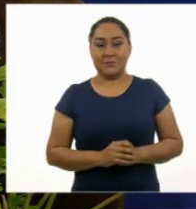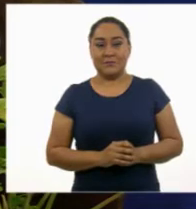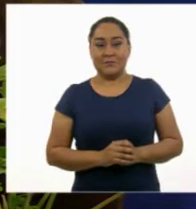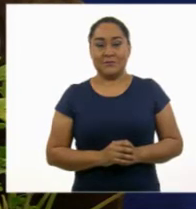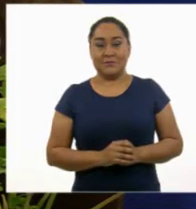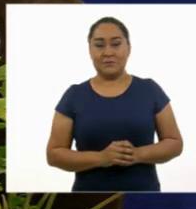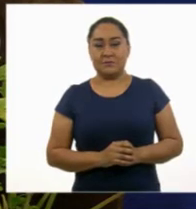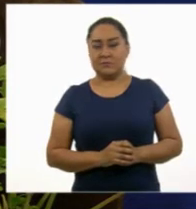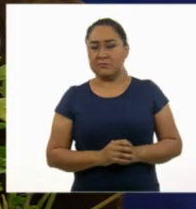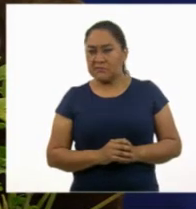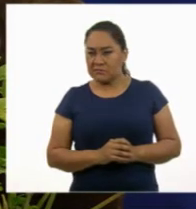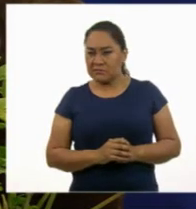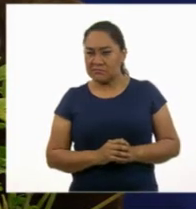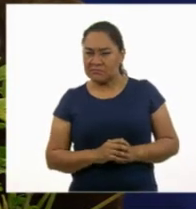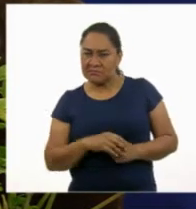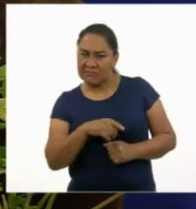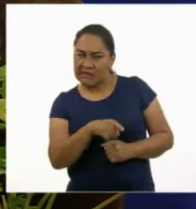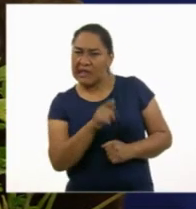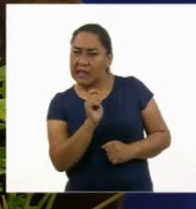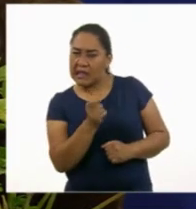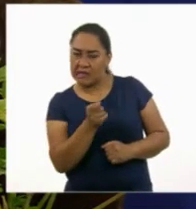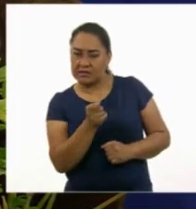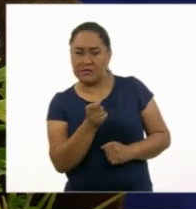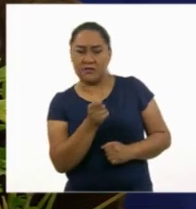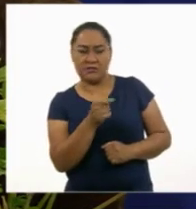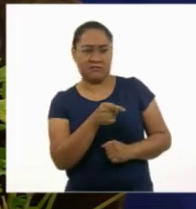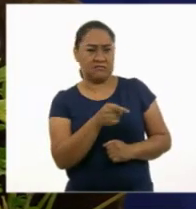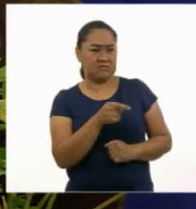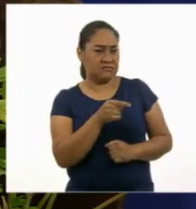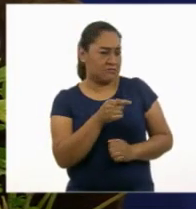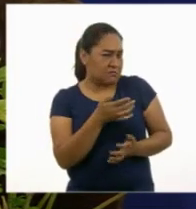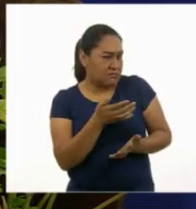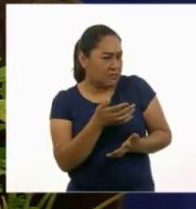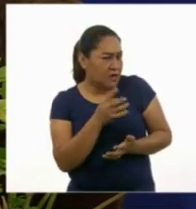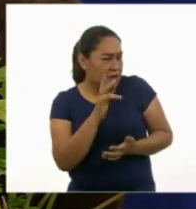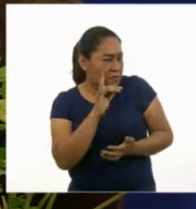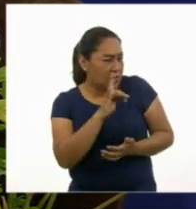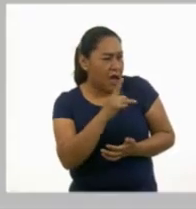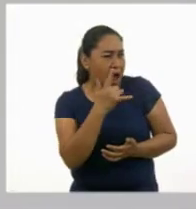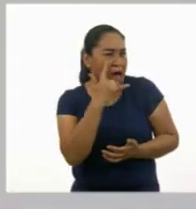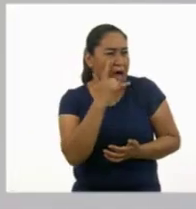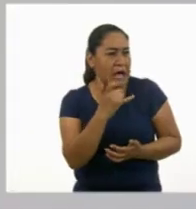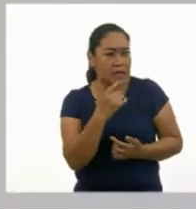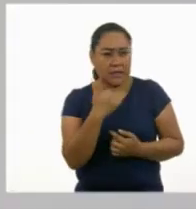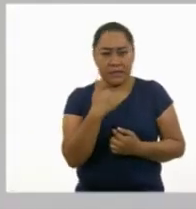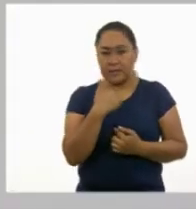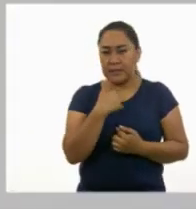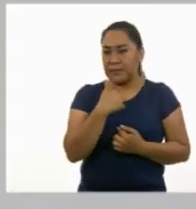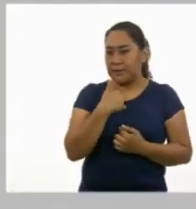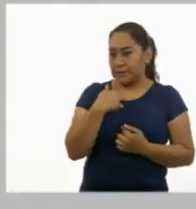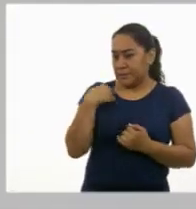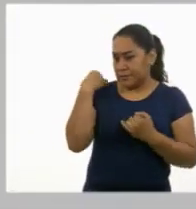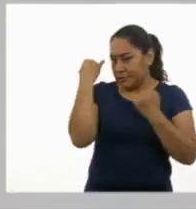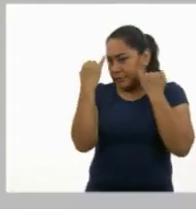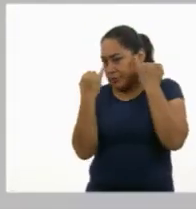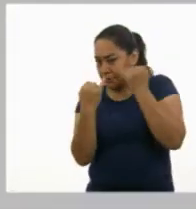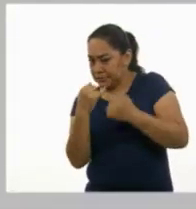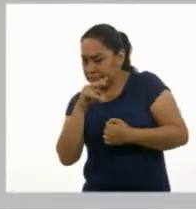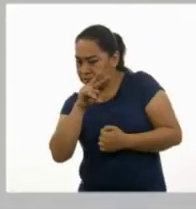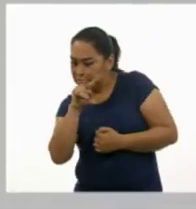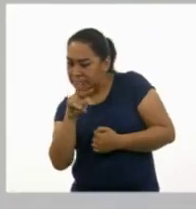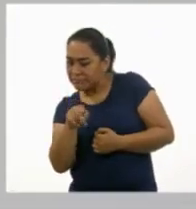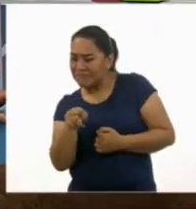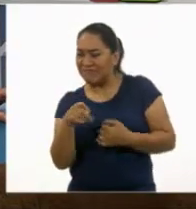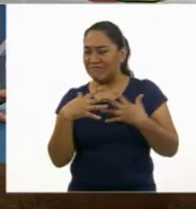¿Quién es esa persona? Se ve muy extraña. Tengo la sensación de que su forma de vestir no